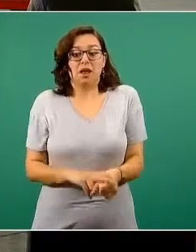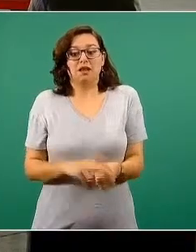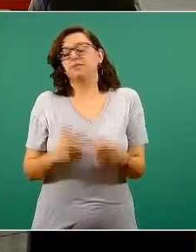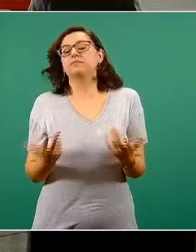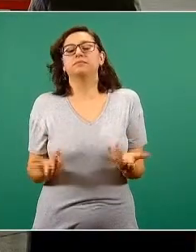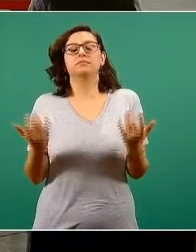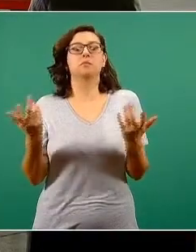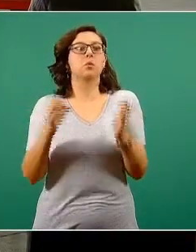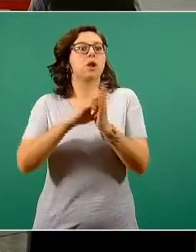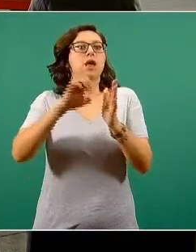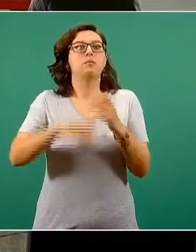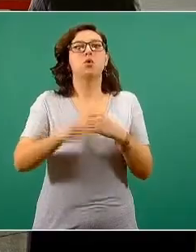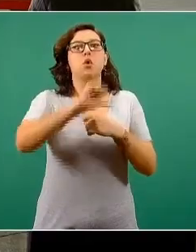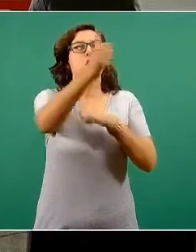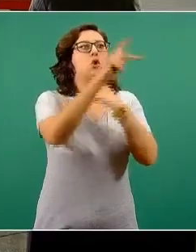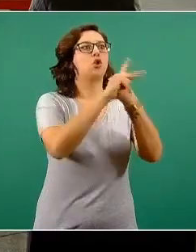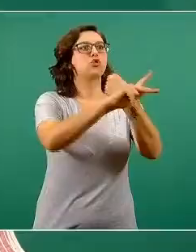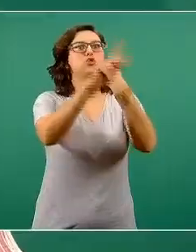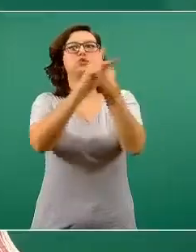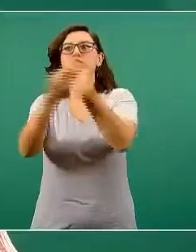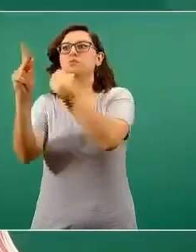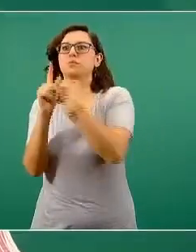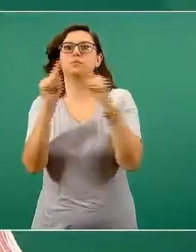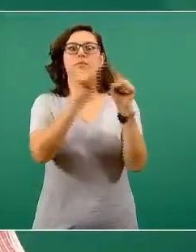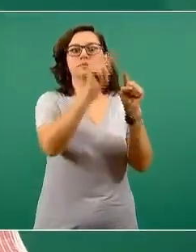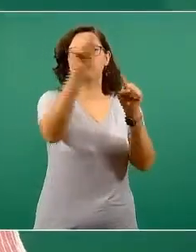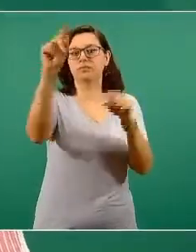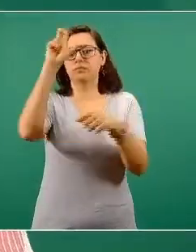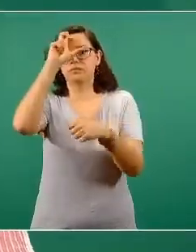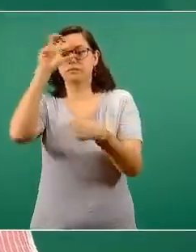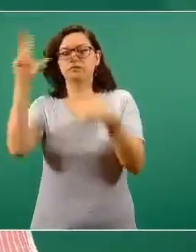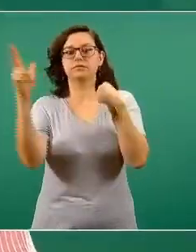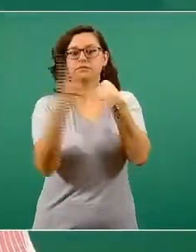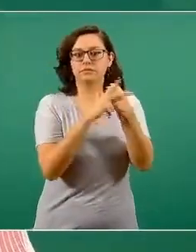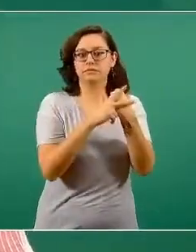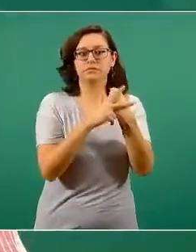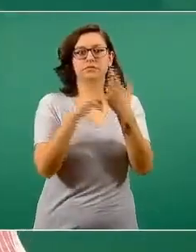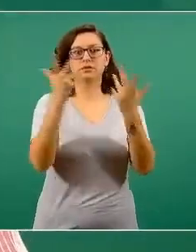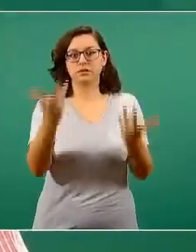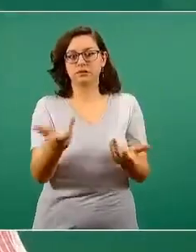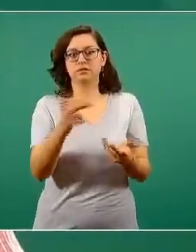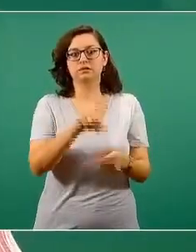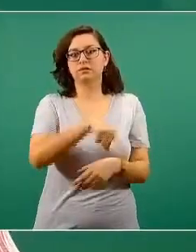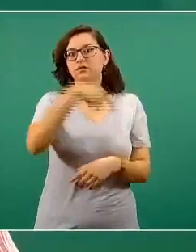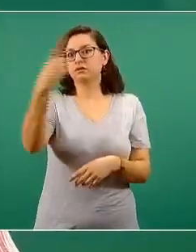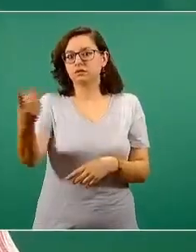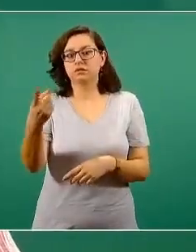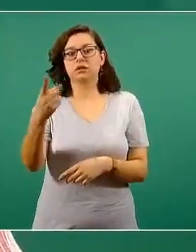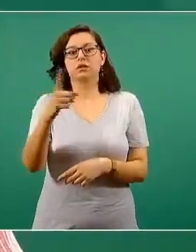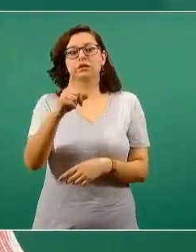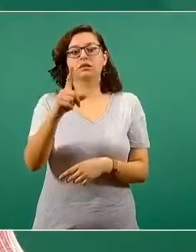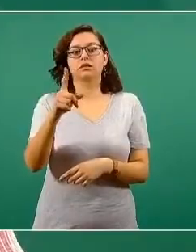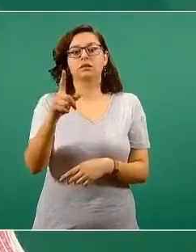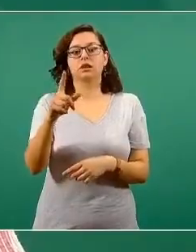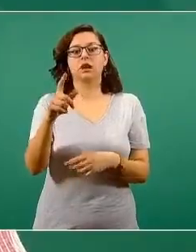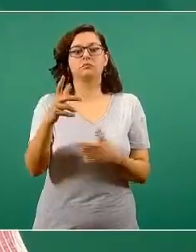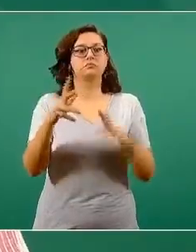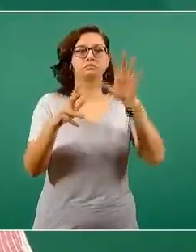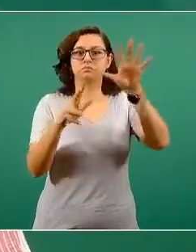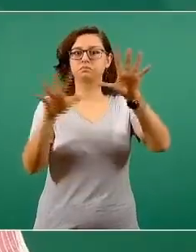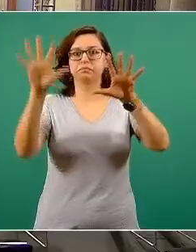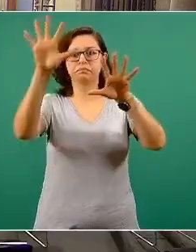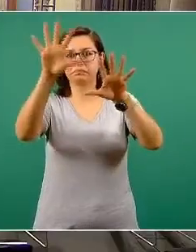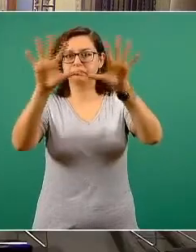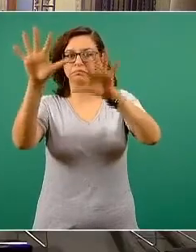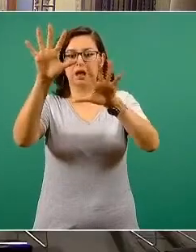acaban de experimentar, varias de los países de Europa Occidental, inmediatamente después, los países de Europa Oriental,